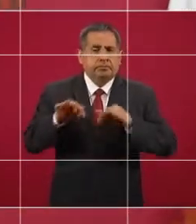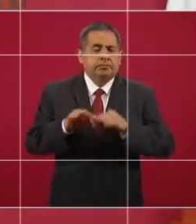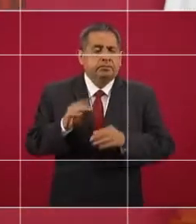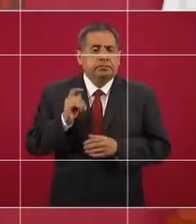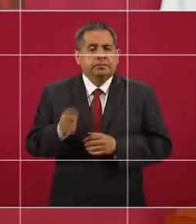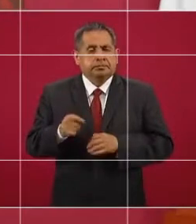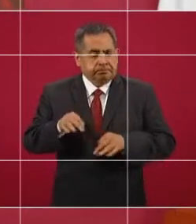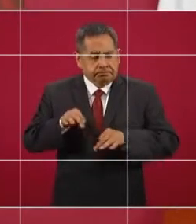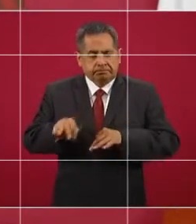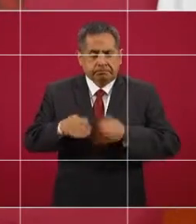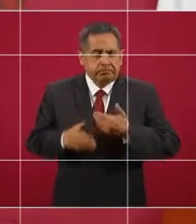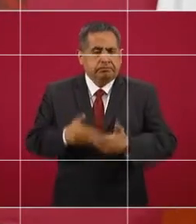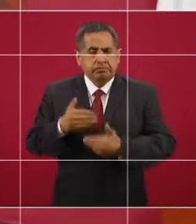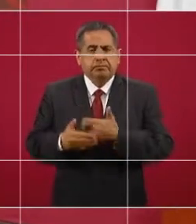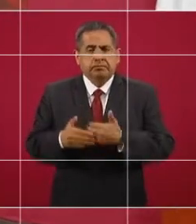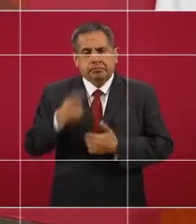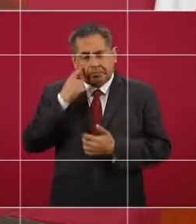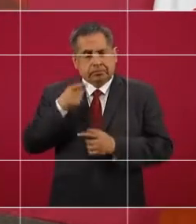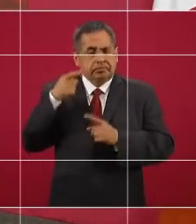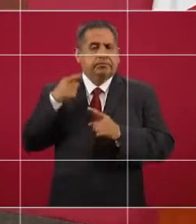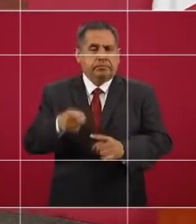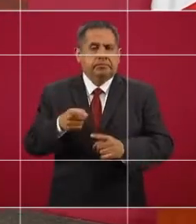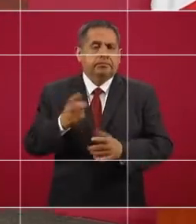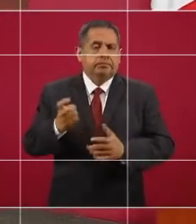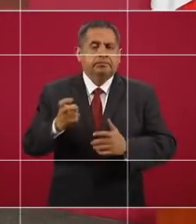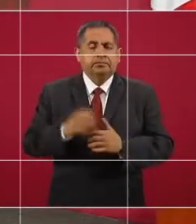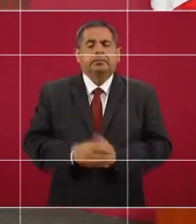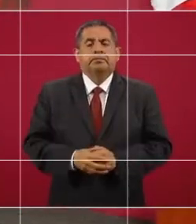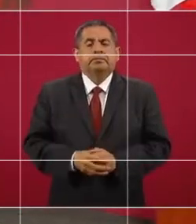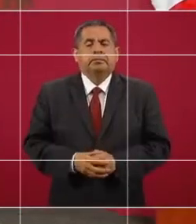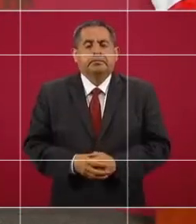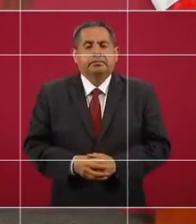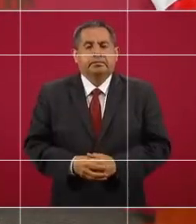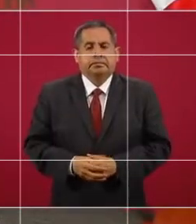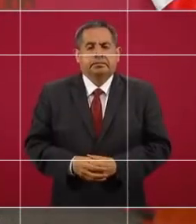trabajando en esta situación.